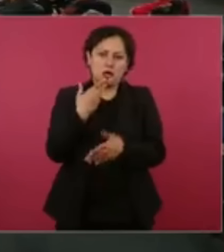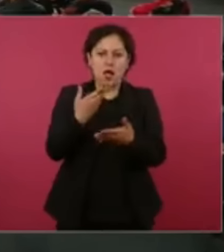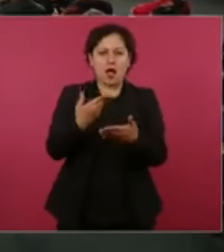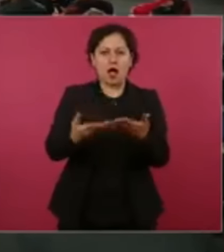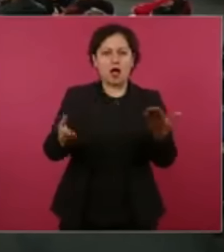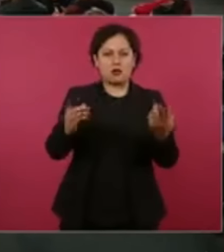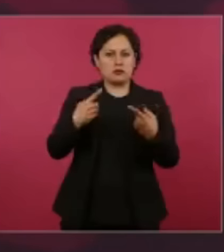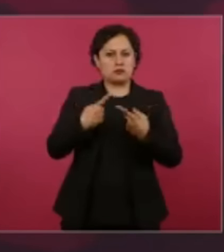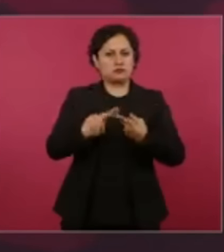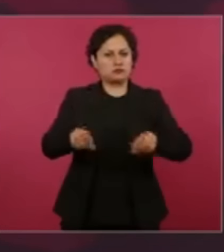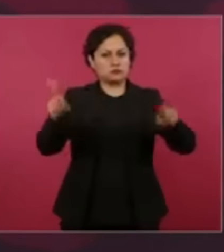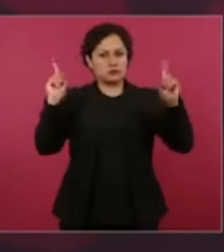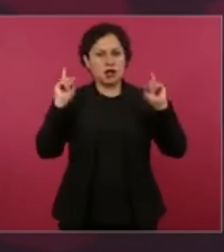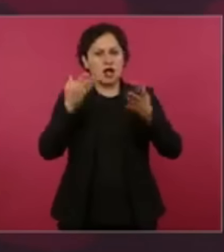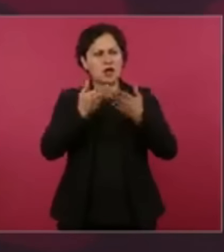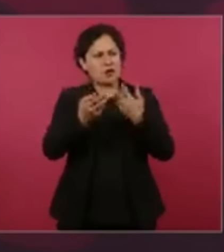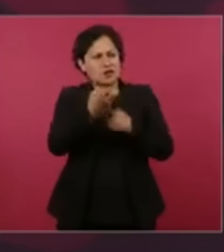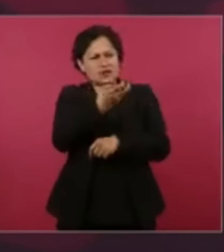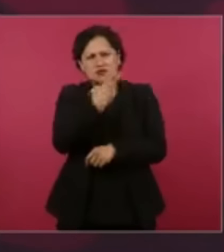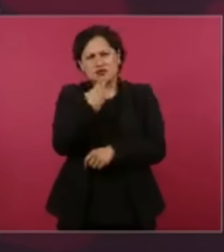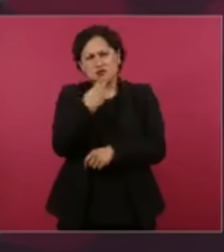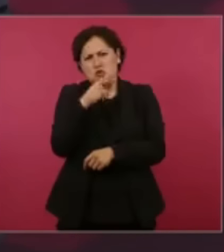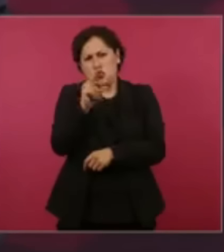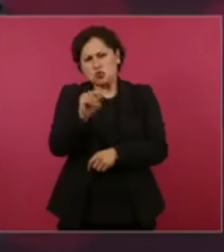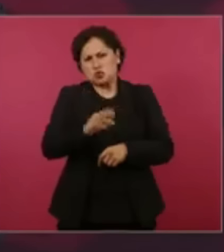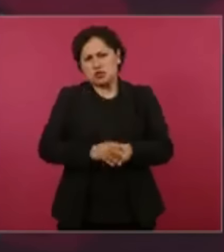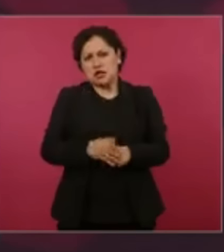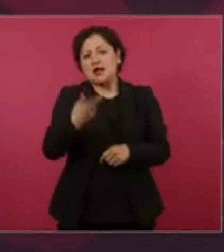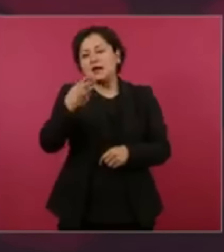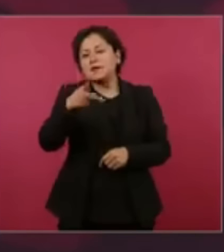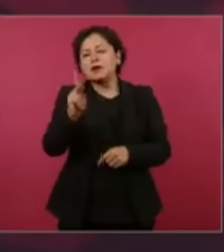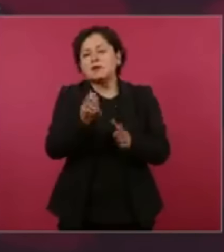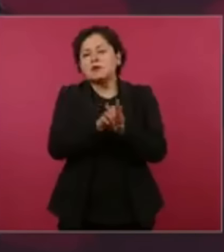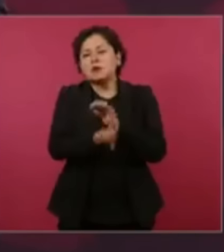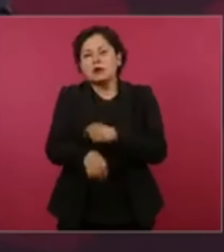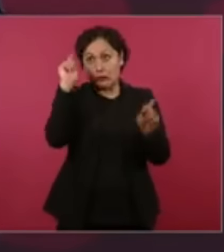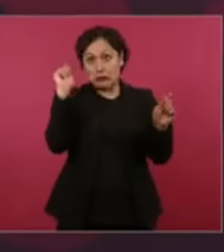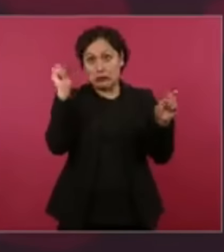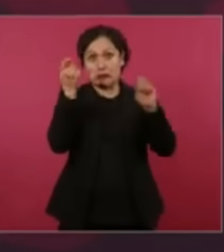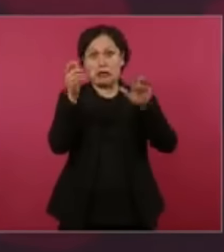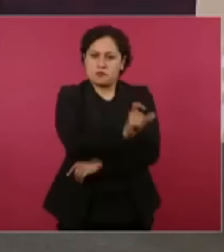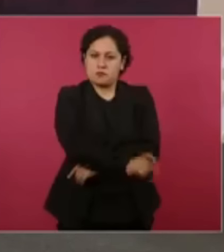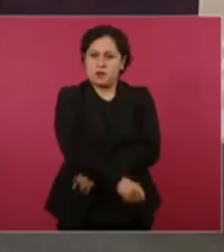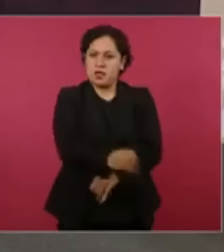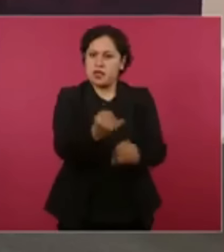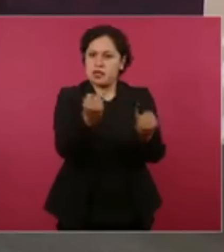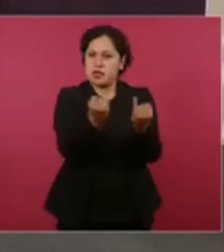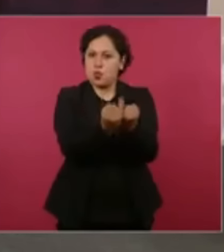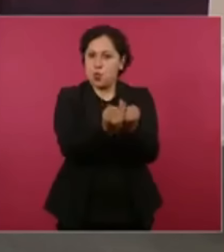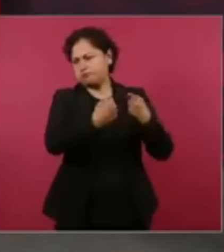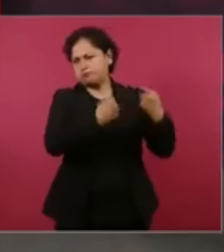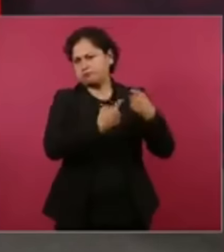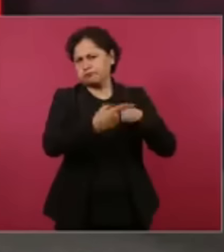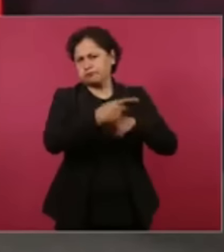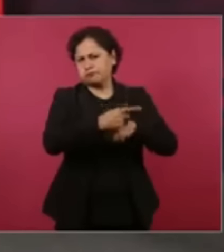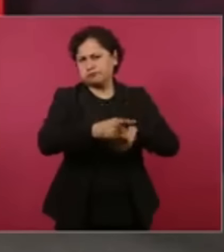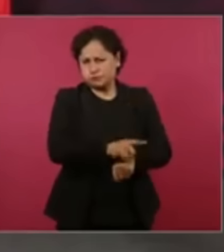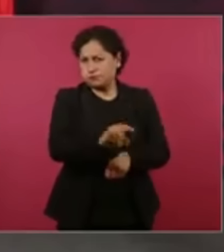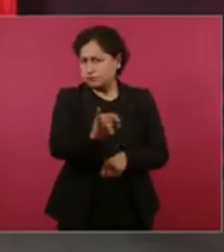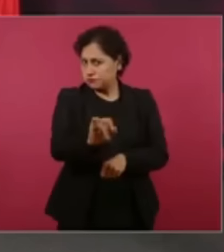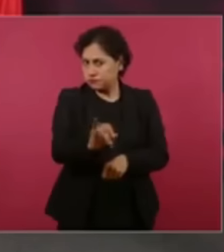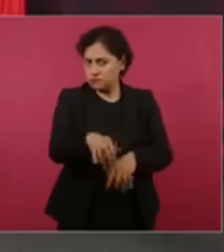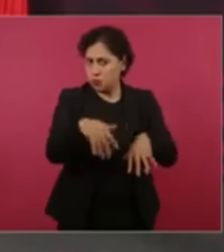quiere, porque no quiere decir que ya cambiaron. No, no, no, no, le meten. Y vaya, que nos ataca. Desde